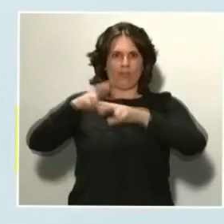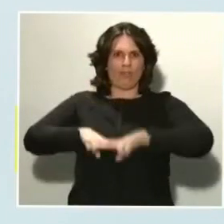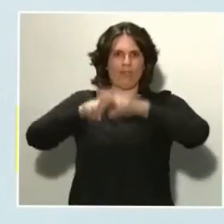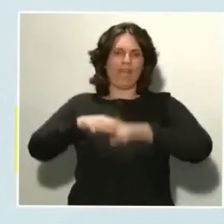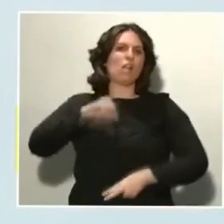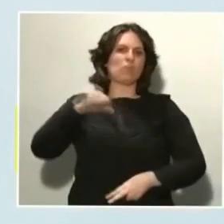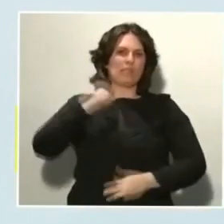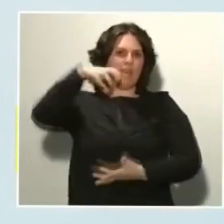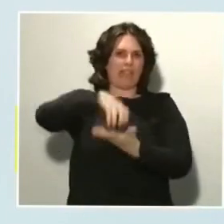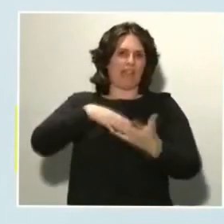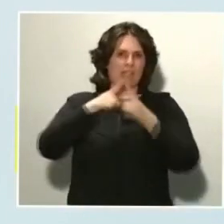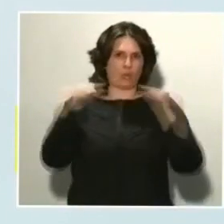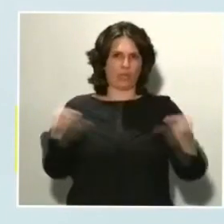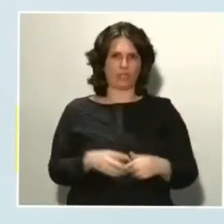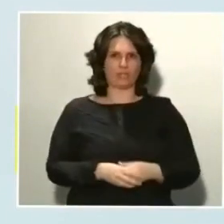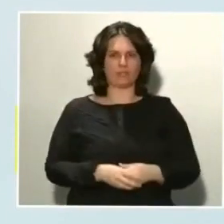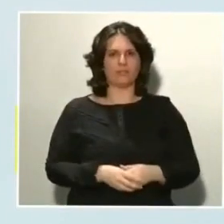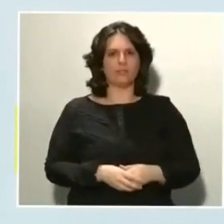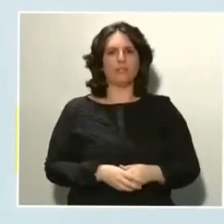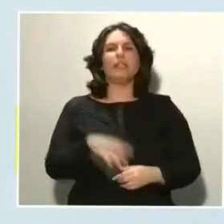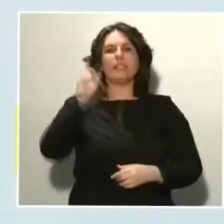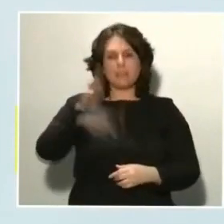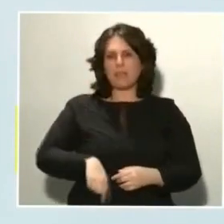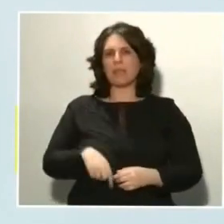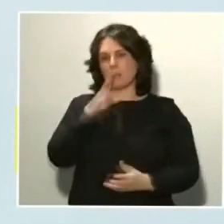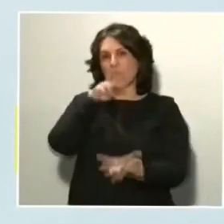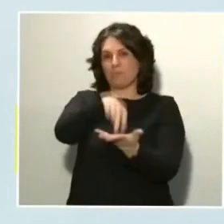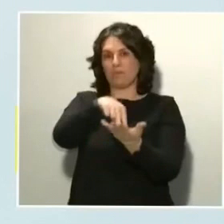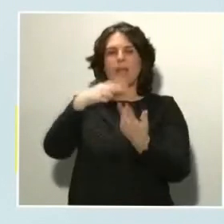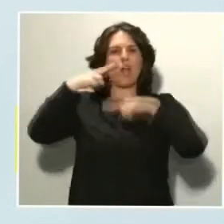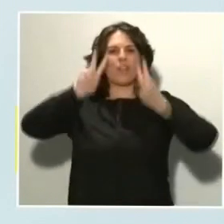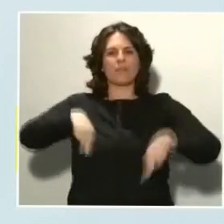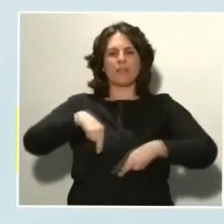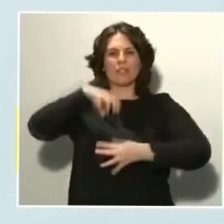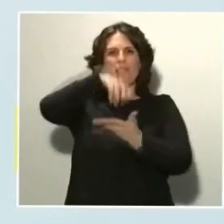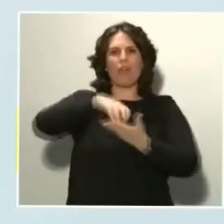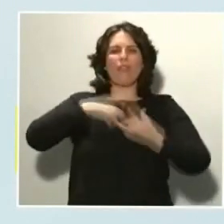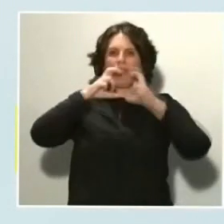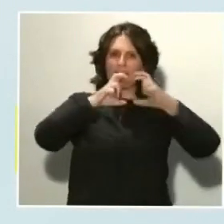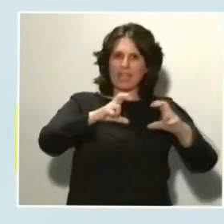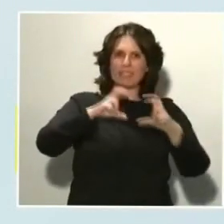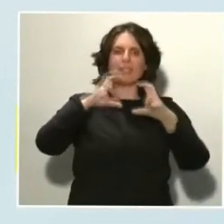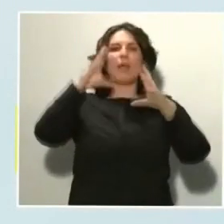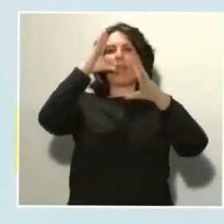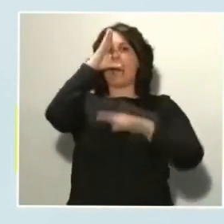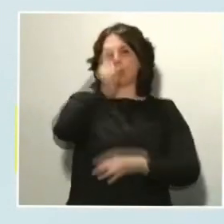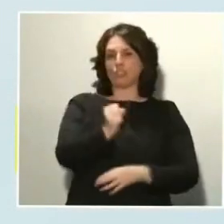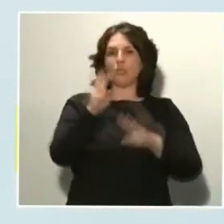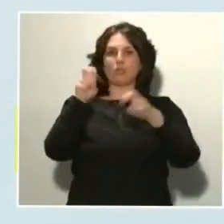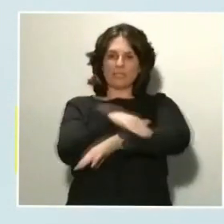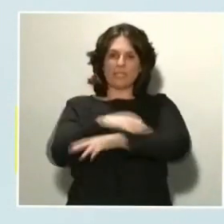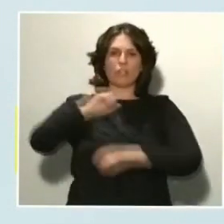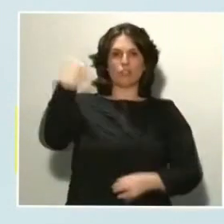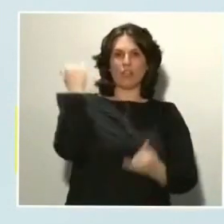Así como presencia y reconocimiento en las estaciones de cercanías de Atocha, Nuevos Ministerios, Sol, Chamartín y Santa